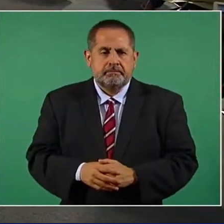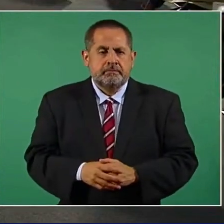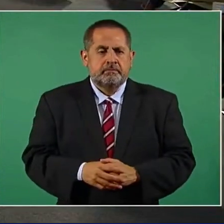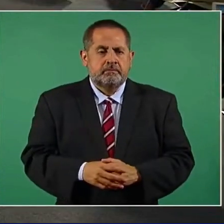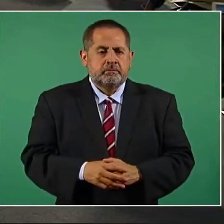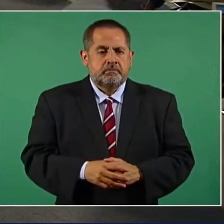En el año pasado.